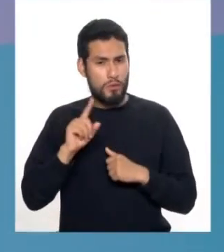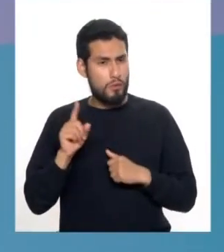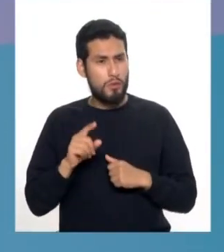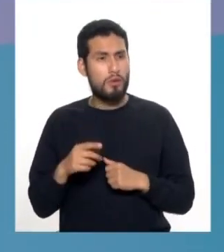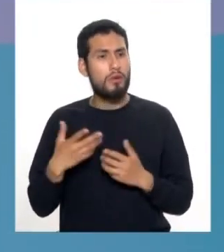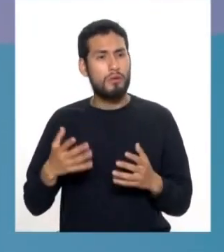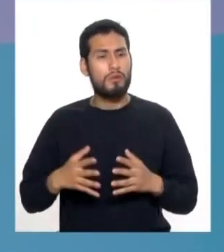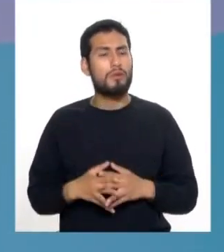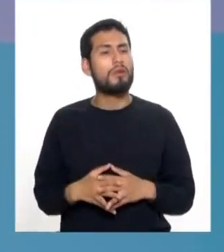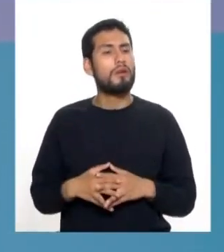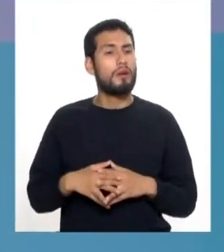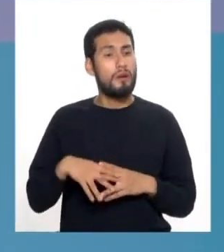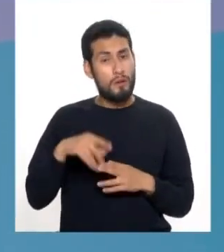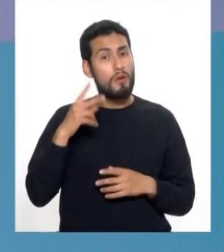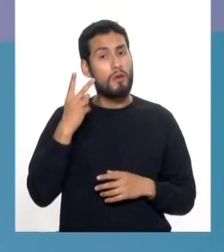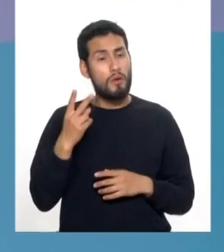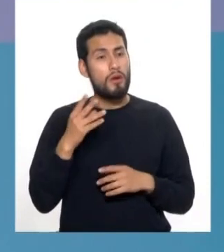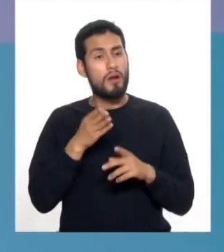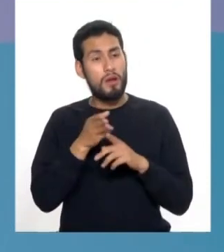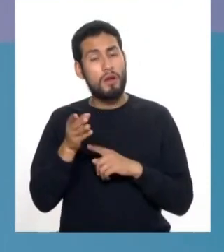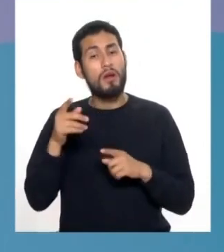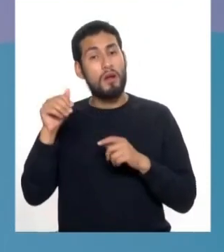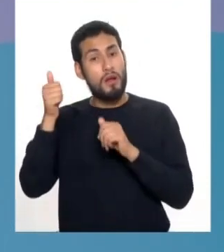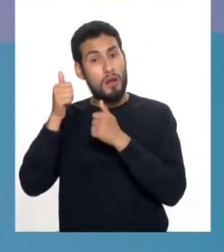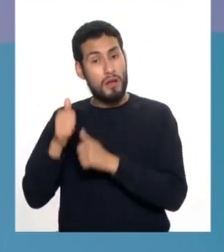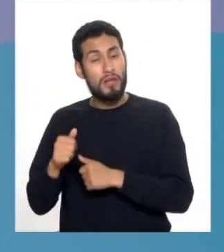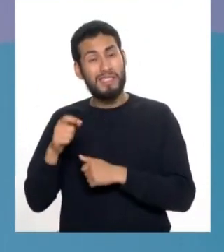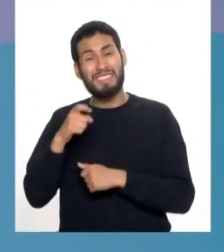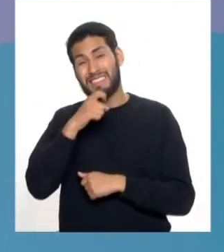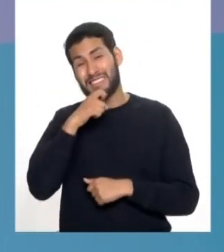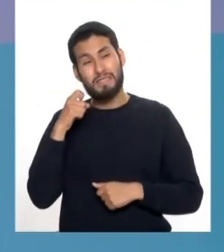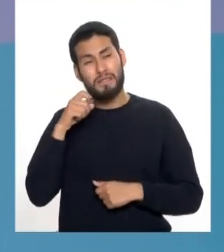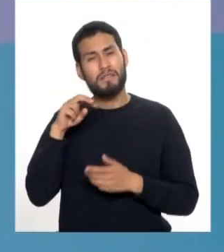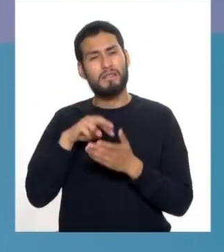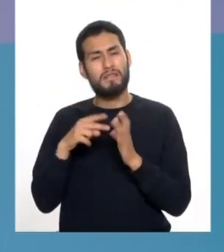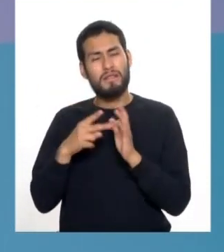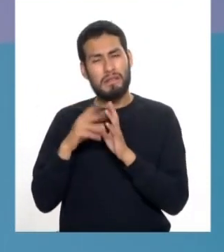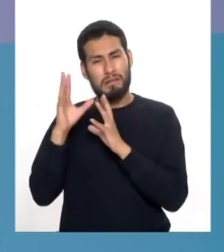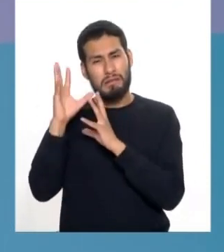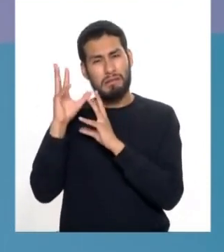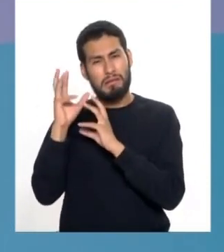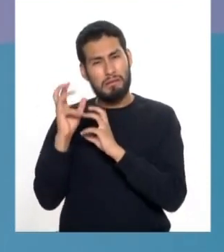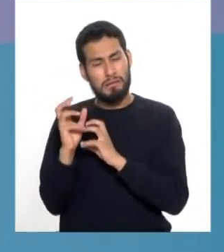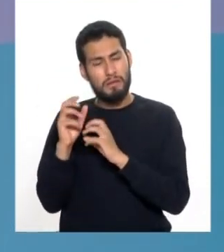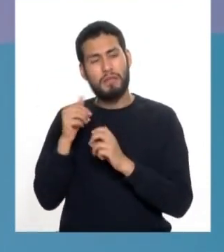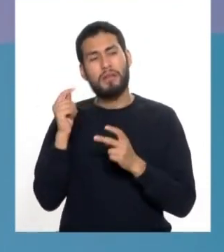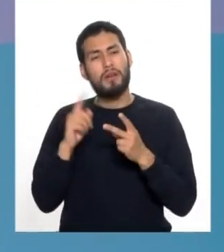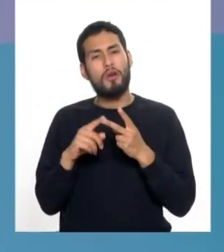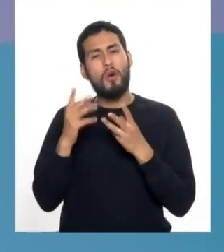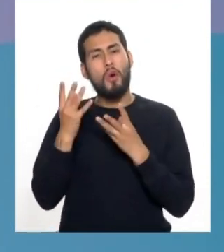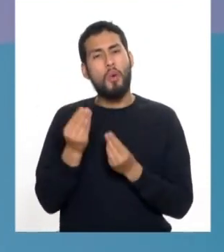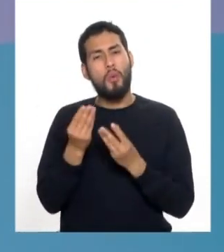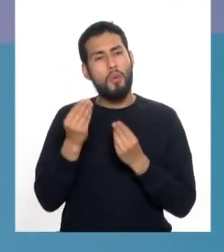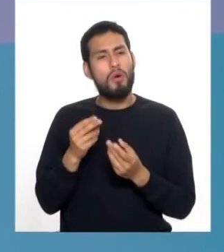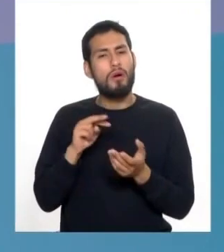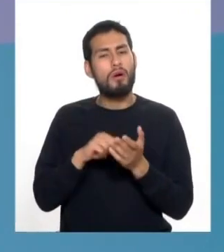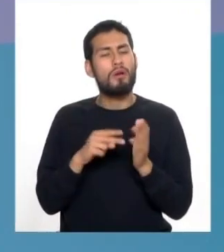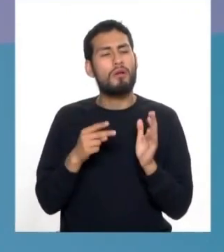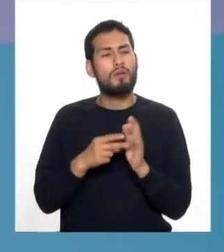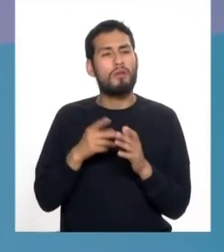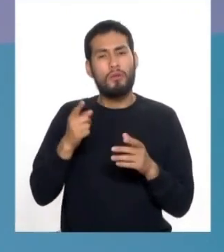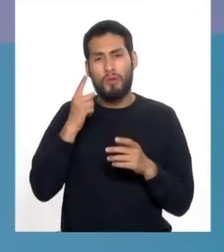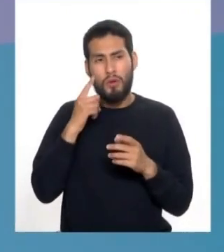progresivo entonces sí existen dos tipos la degeneración seca que es una atrofia progresiva y la húmeda que es una